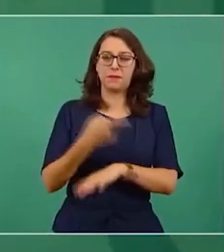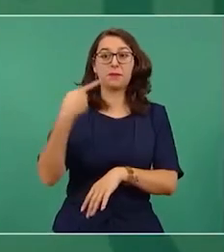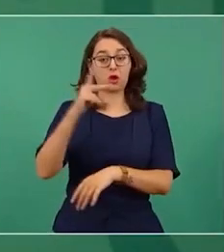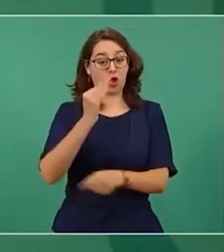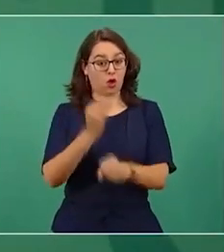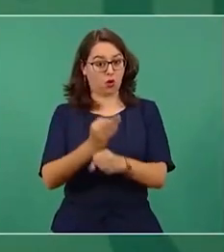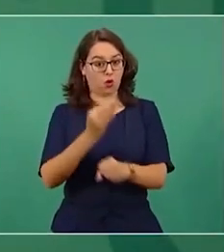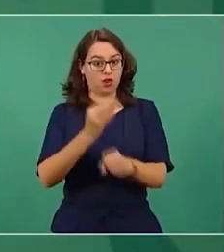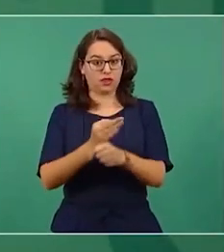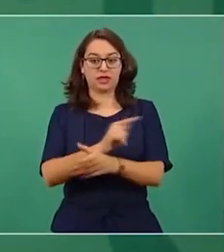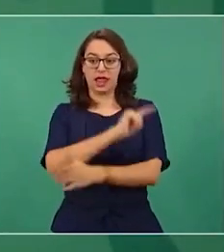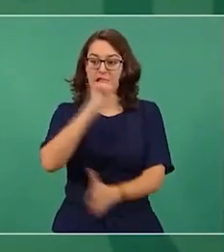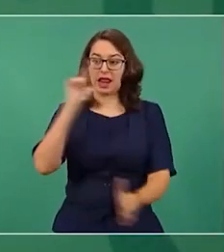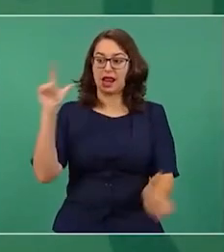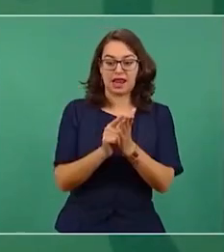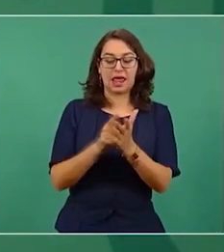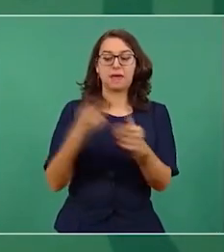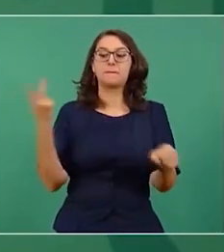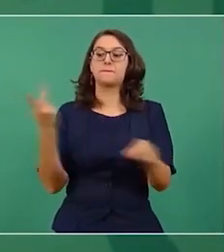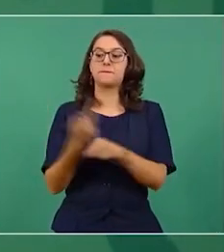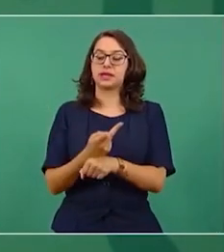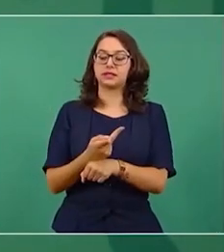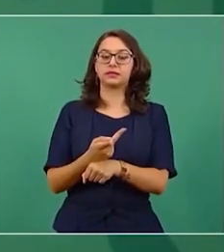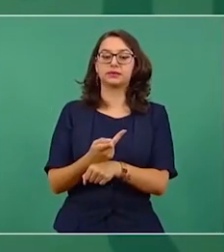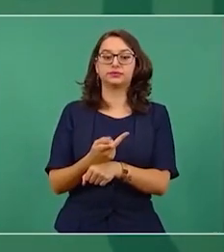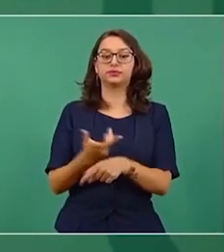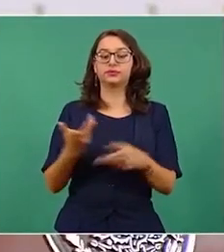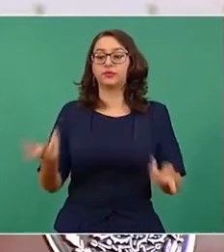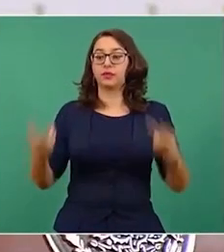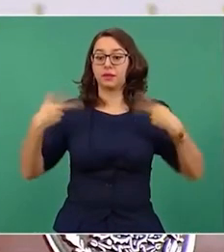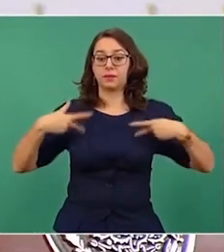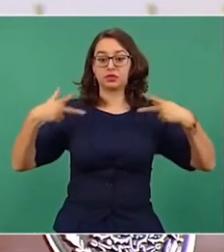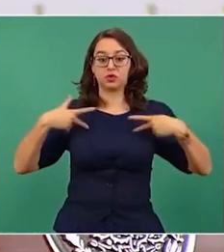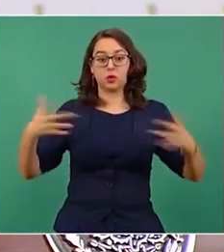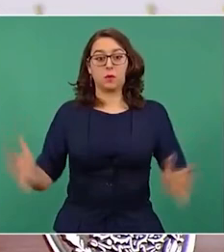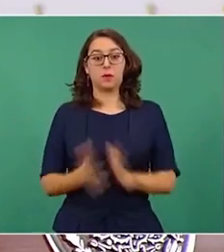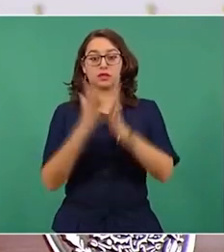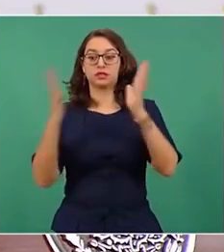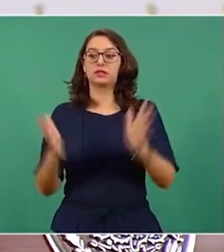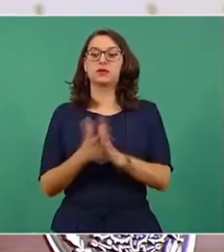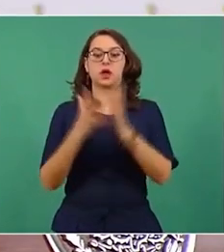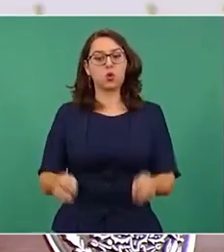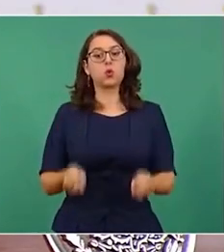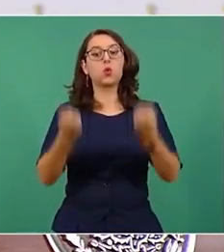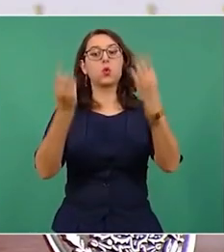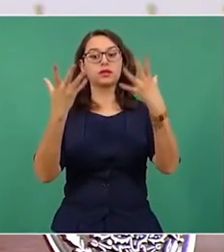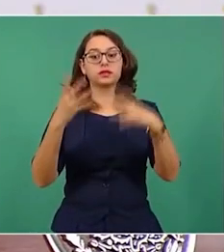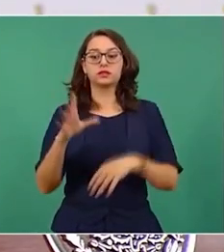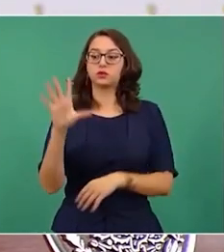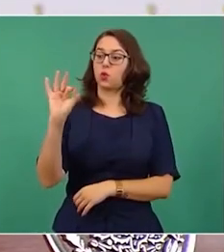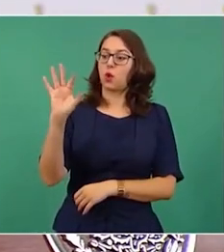para reducir el porcentaje tienen que participar el 40%